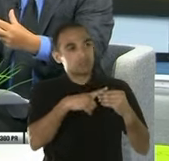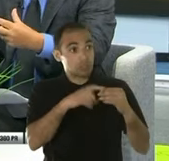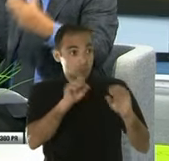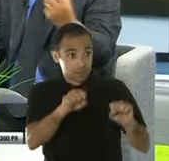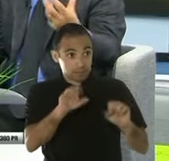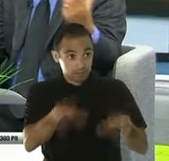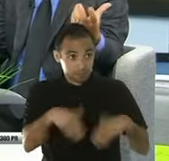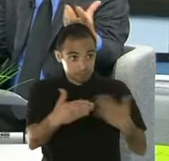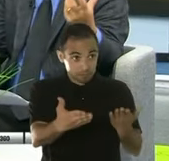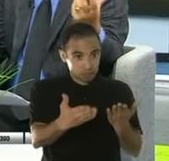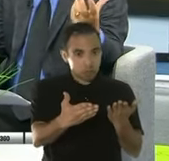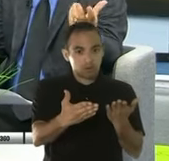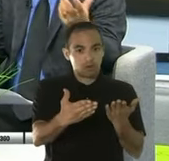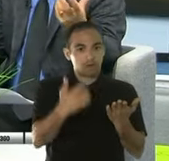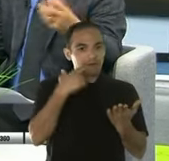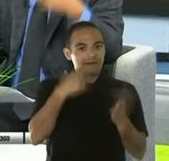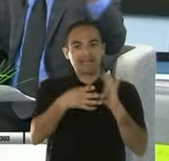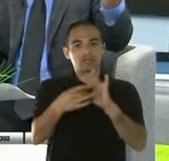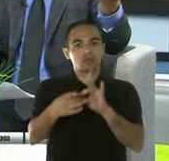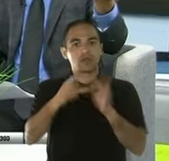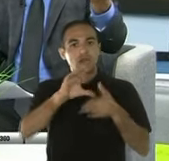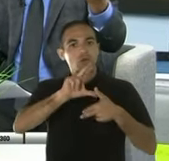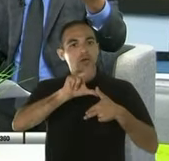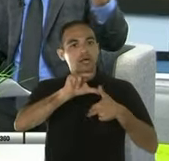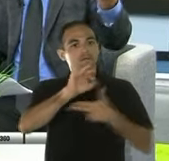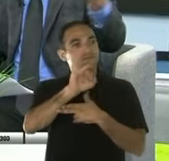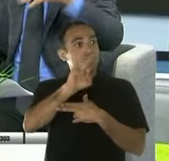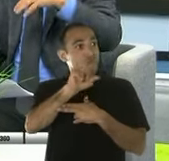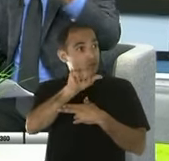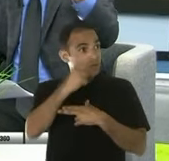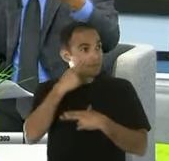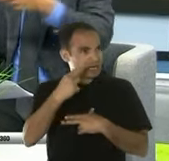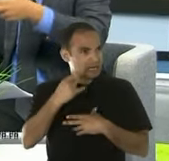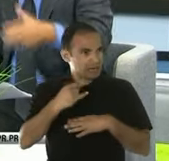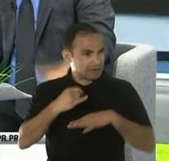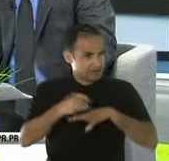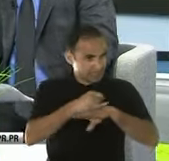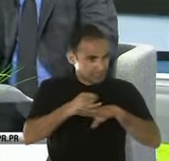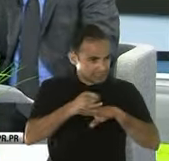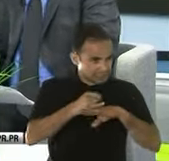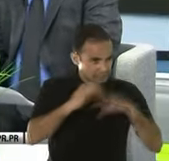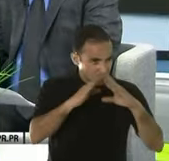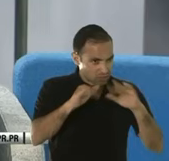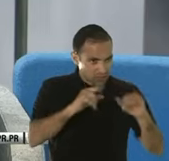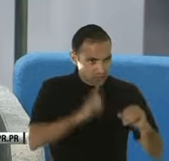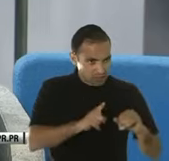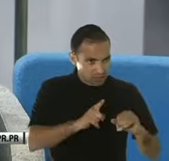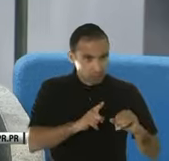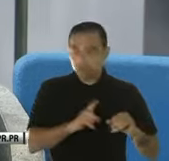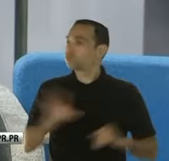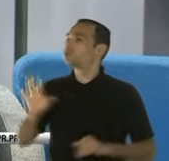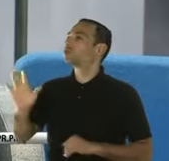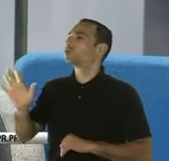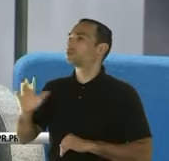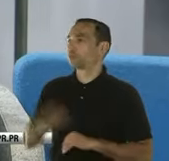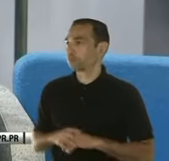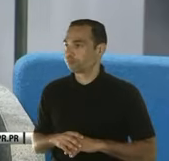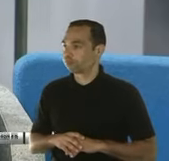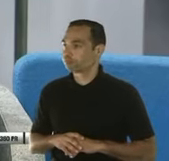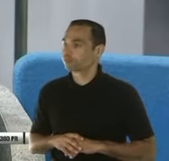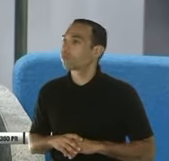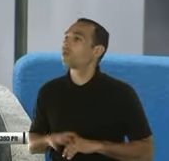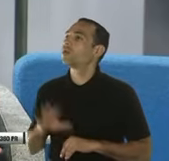deducción por lo que fue el huracán Fiona a propósito de los intereses hipotecarios de los cuales usted mencionó al principio. No, aquí son las pérdidas